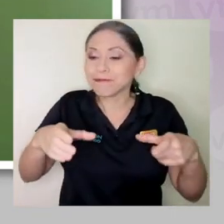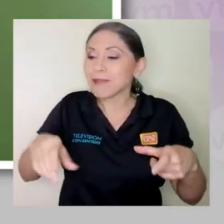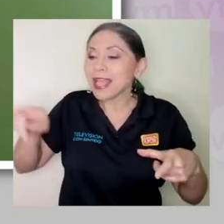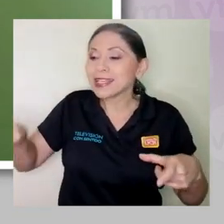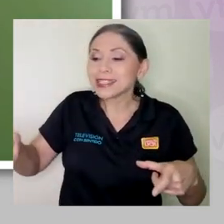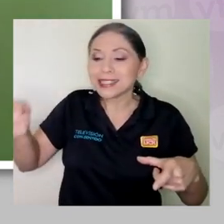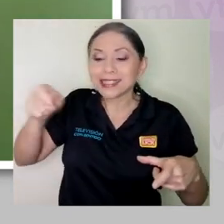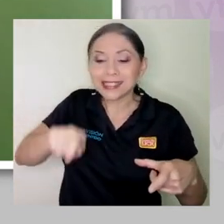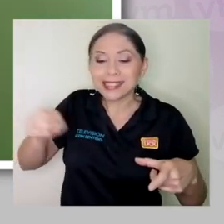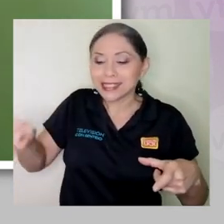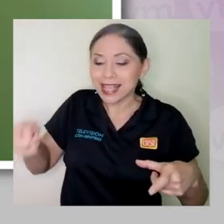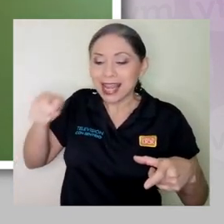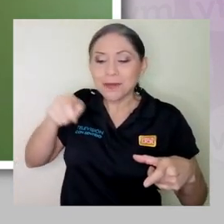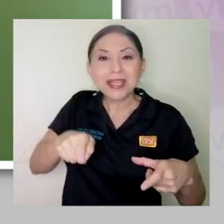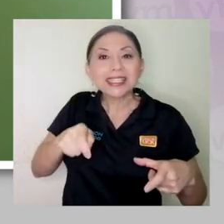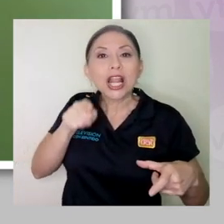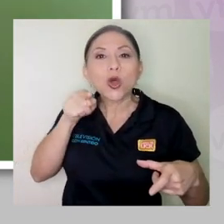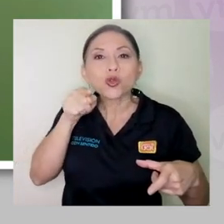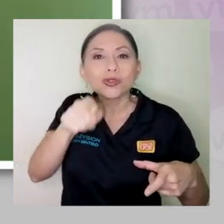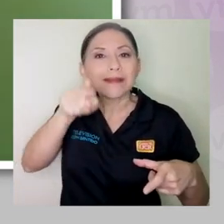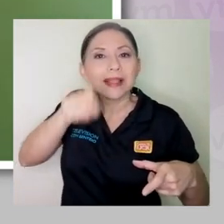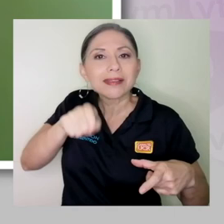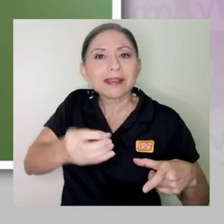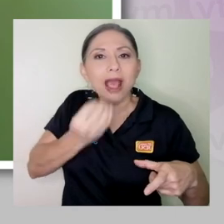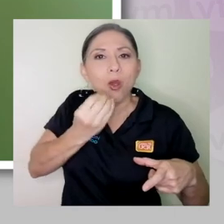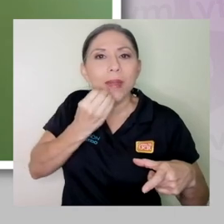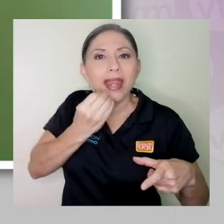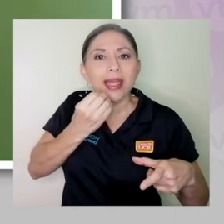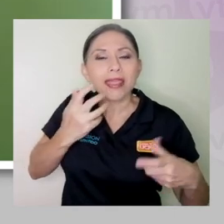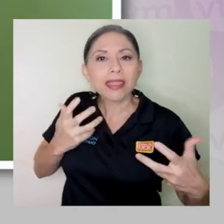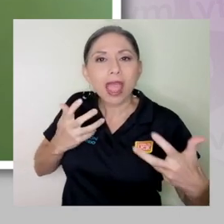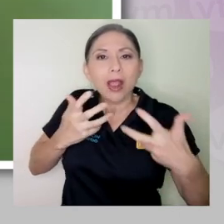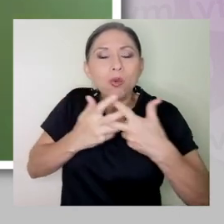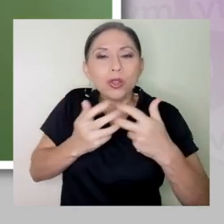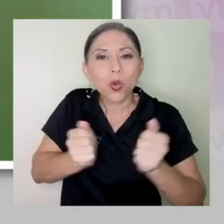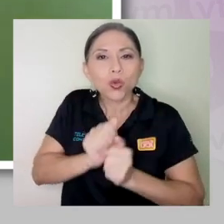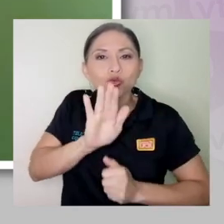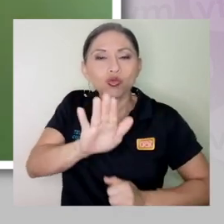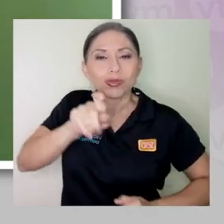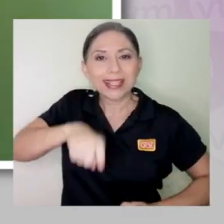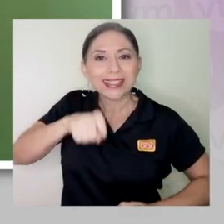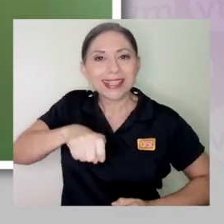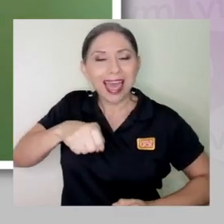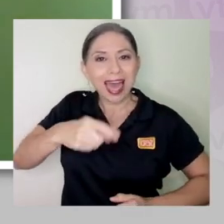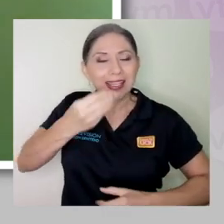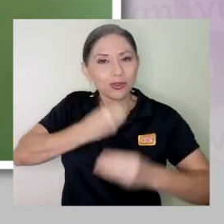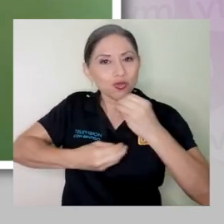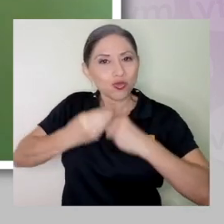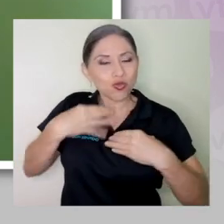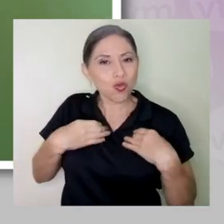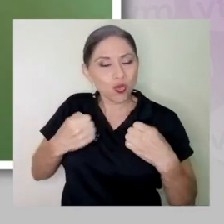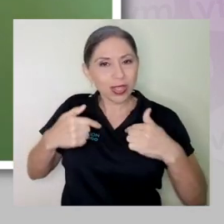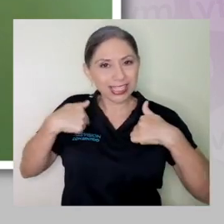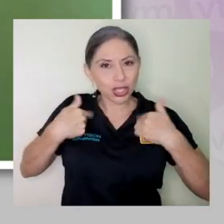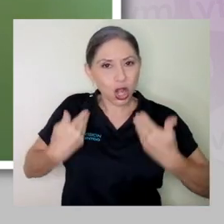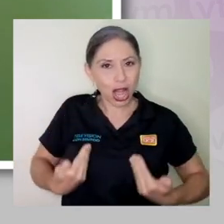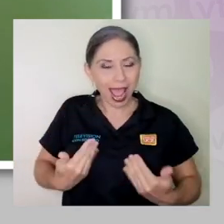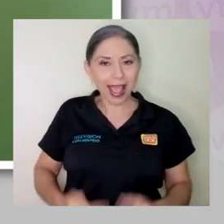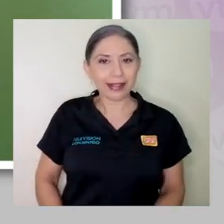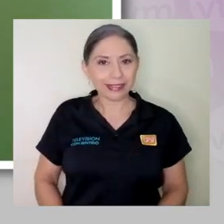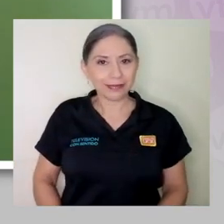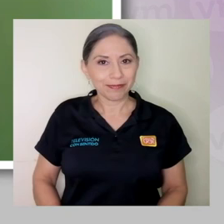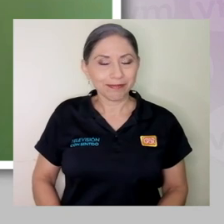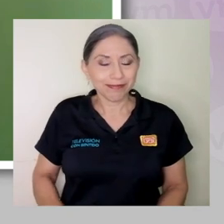tiene que servirse lo que usted necesita comer de acuerdo a sus necesidades nutricionales, ¿verdad? Entonces,